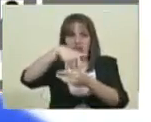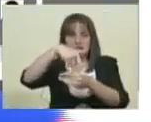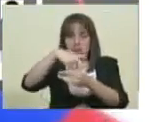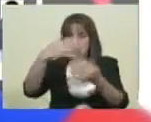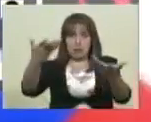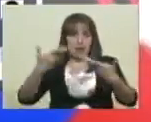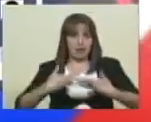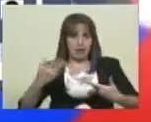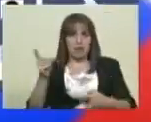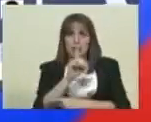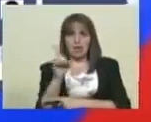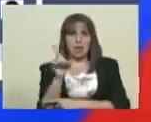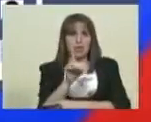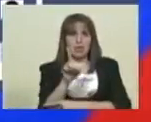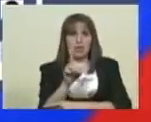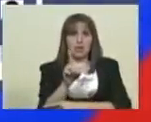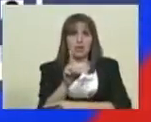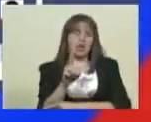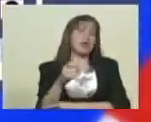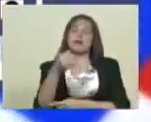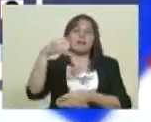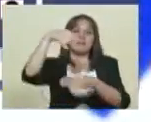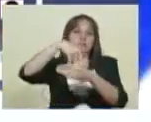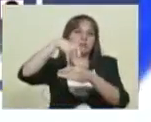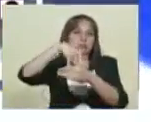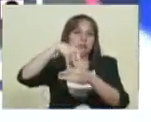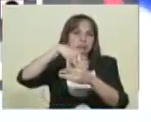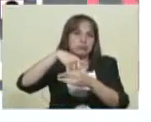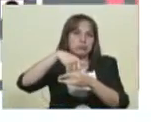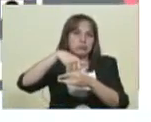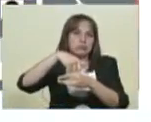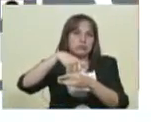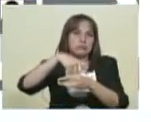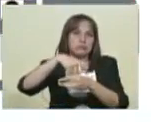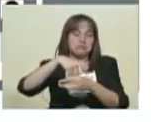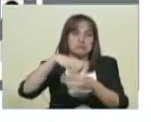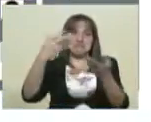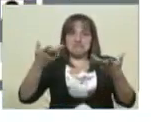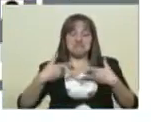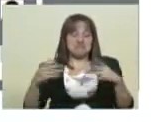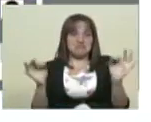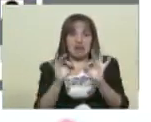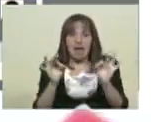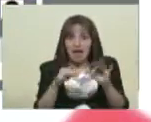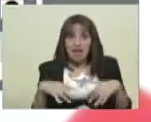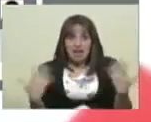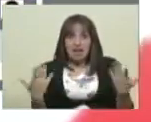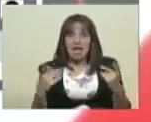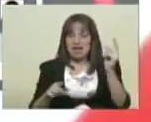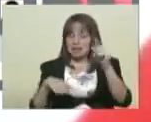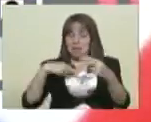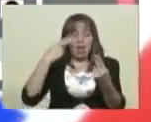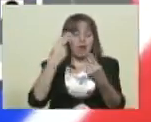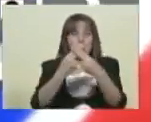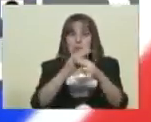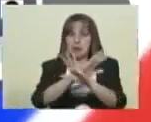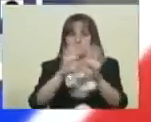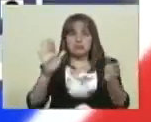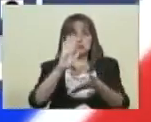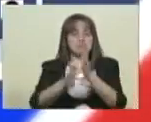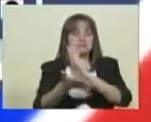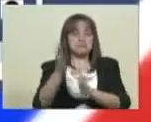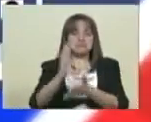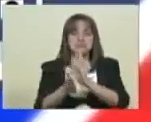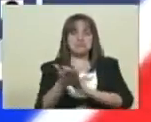nos lo regalan. Este era un proveedor del Consejo Nacional Electoral, ya no lo será, ni ahorita ni más nunca. Nosotros